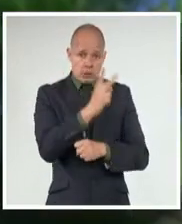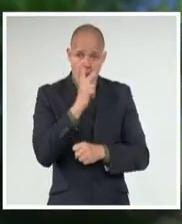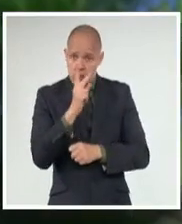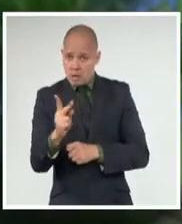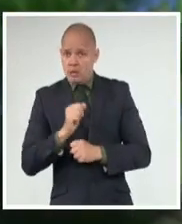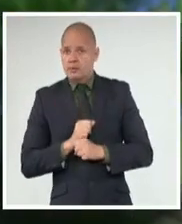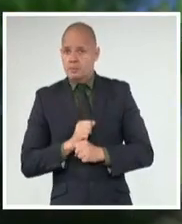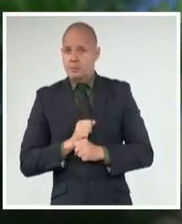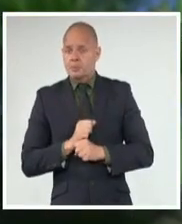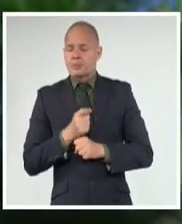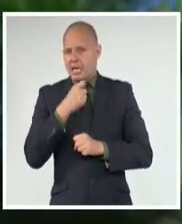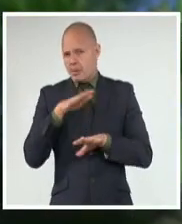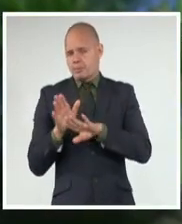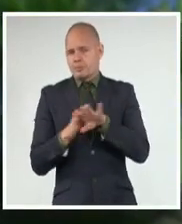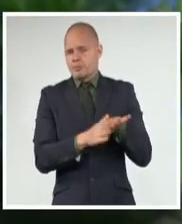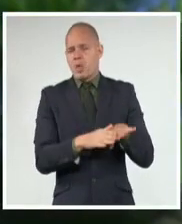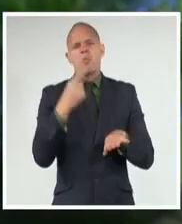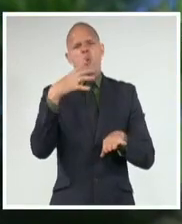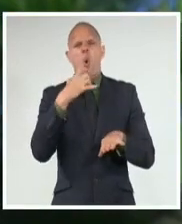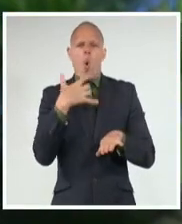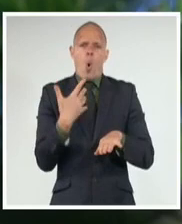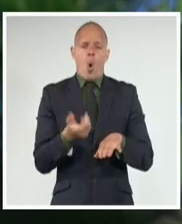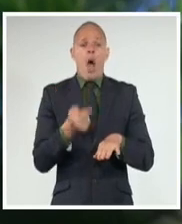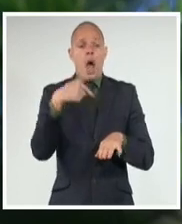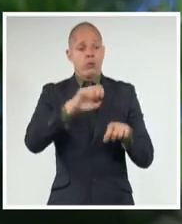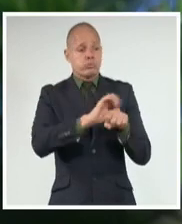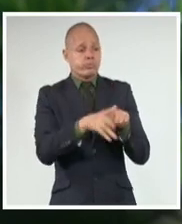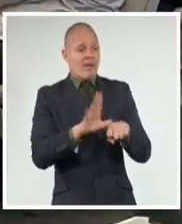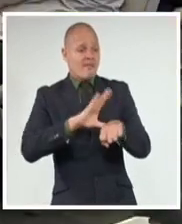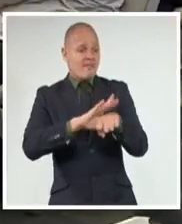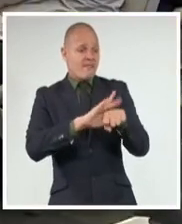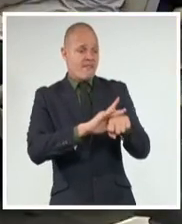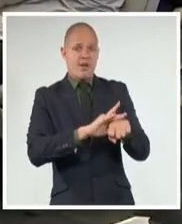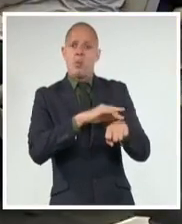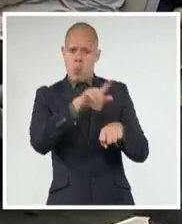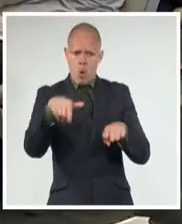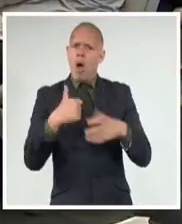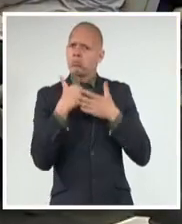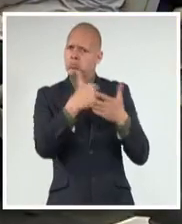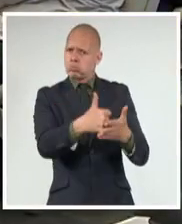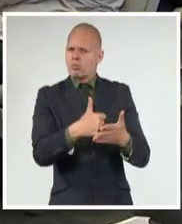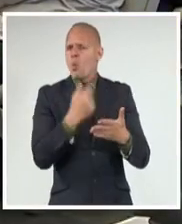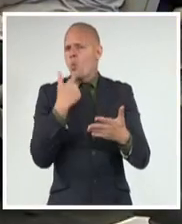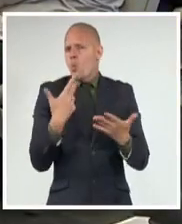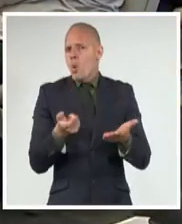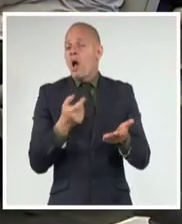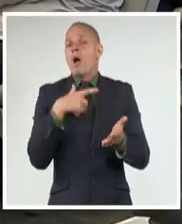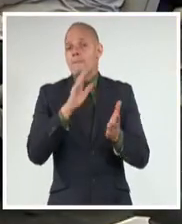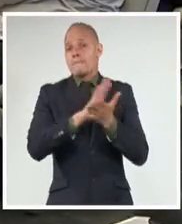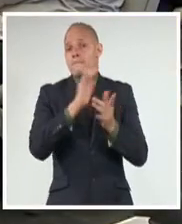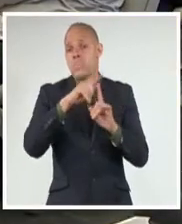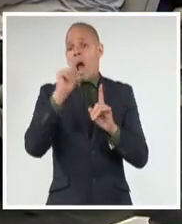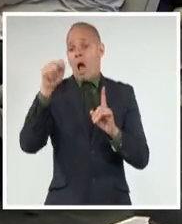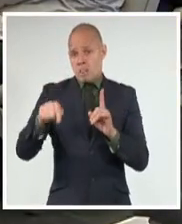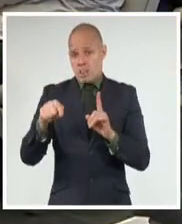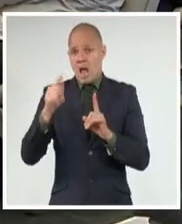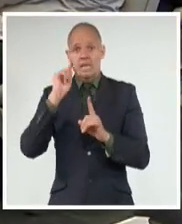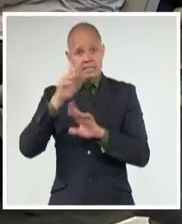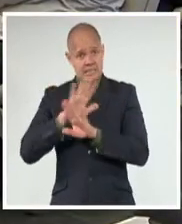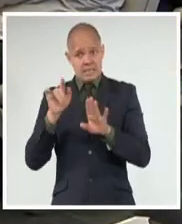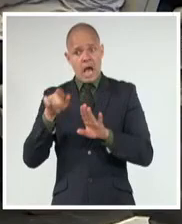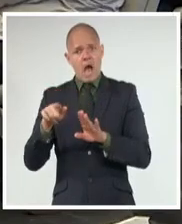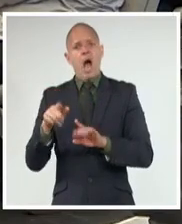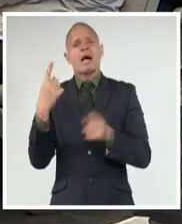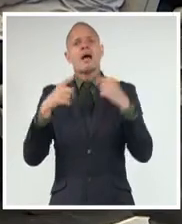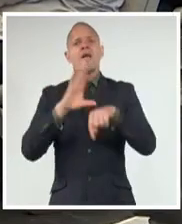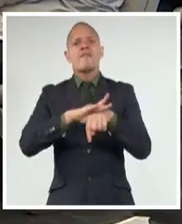Importante ha sido su aporte en el combate a la COVID-19. Tal es el caso del seminario evangélico de Teología de Matanzas que brindó sus